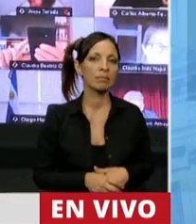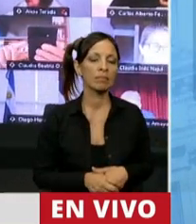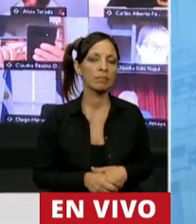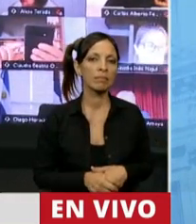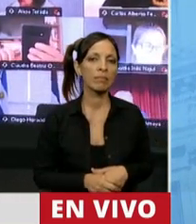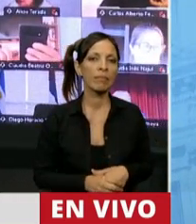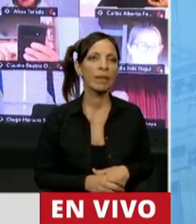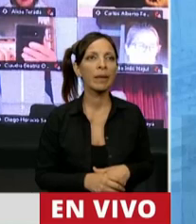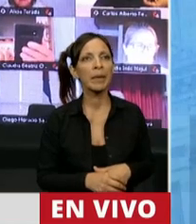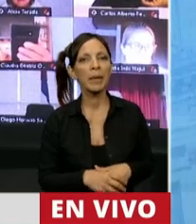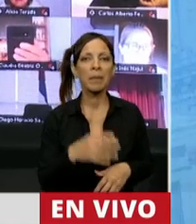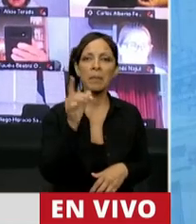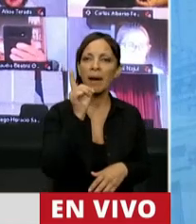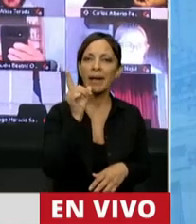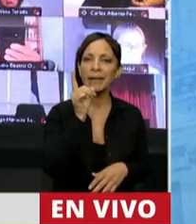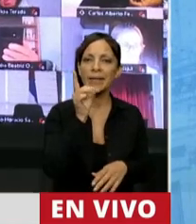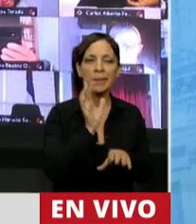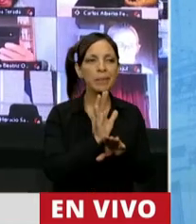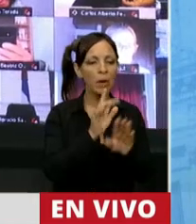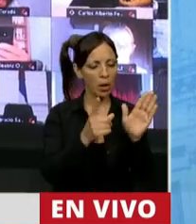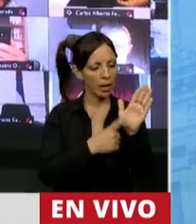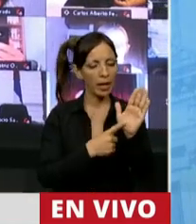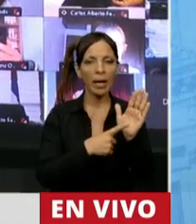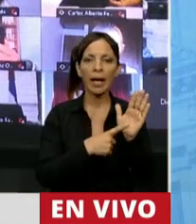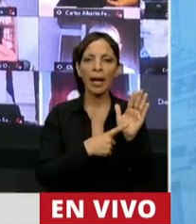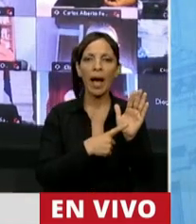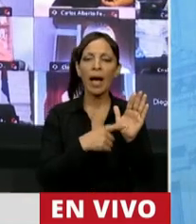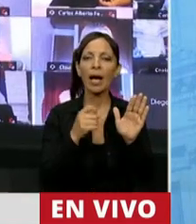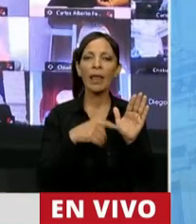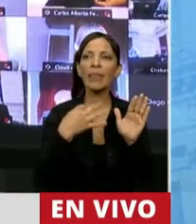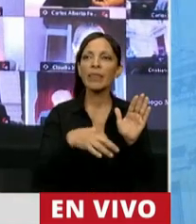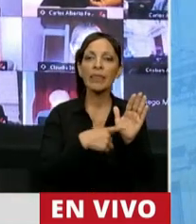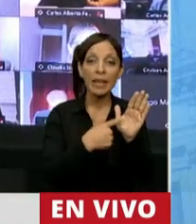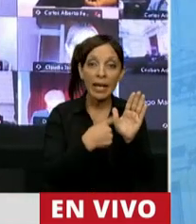como que la regla es el incumplimiento permanente del reglamento.